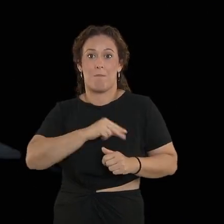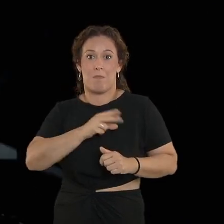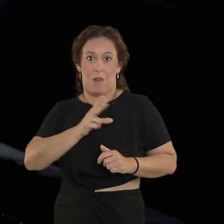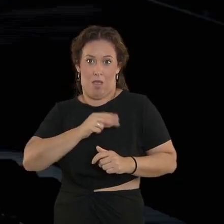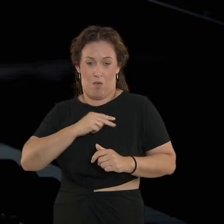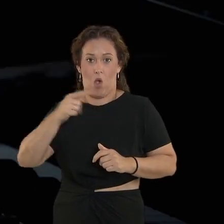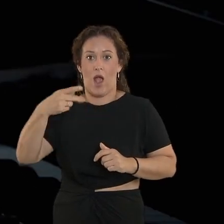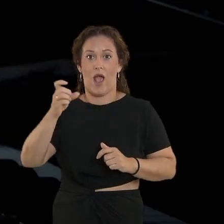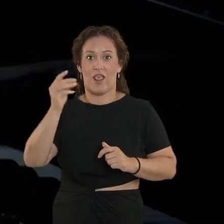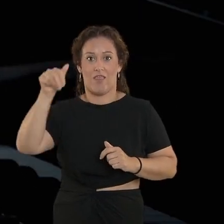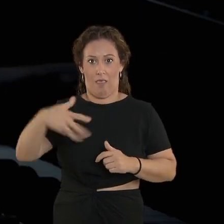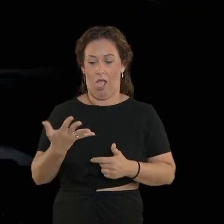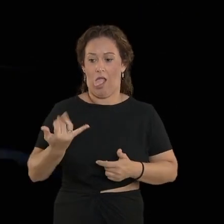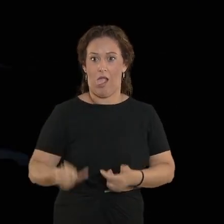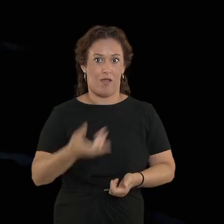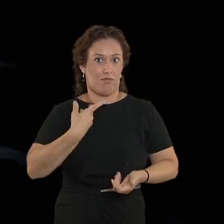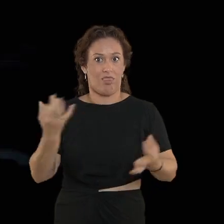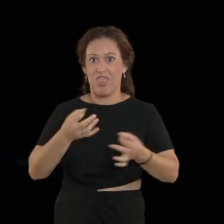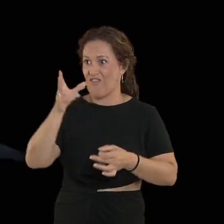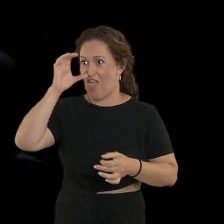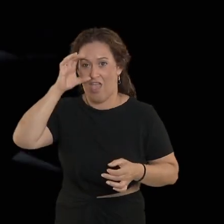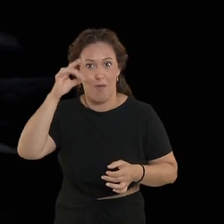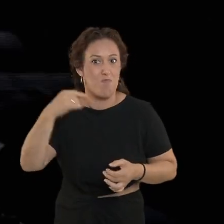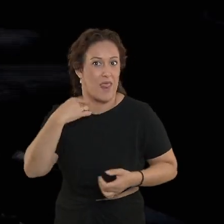Es imposible perdérsela. ¡Vamos!